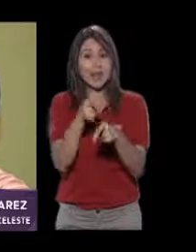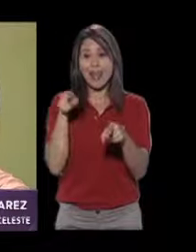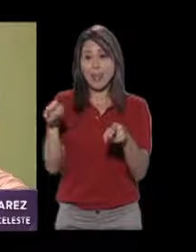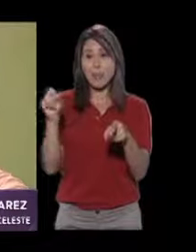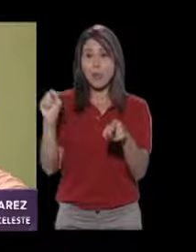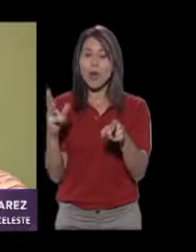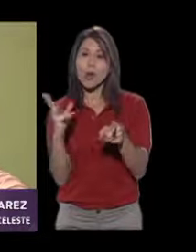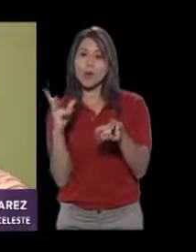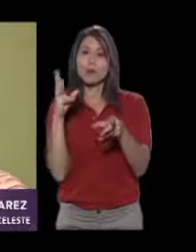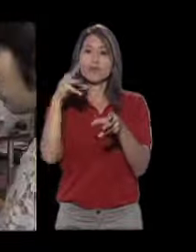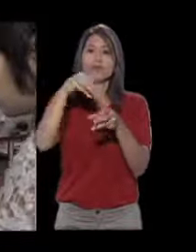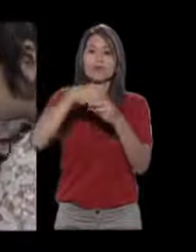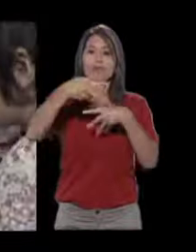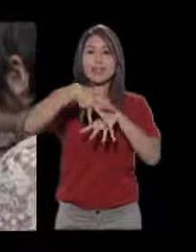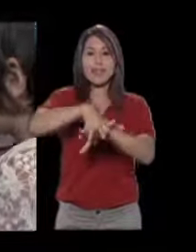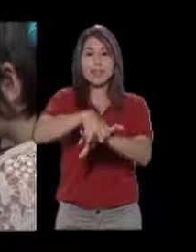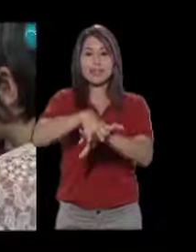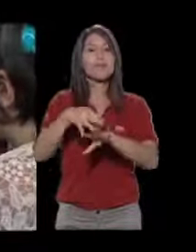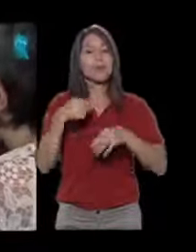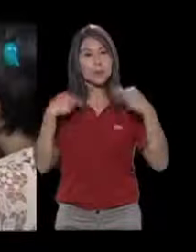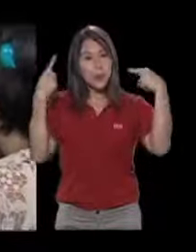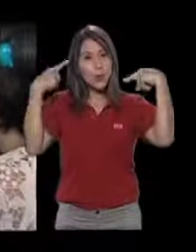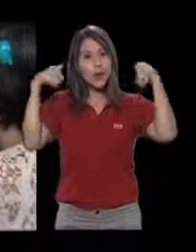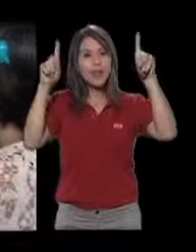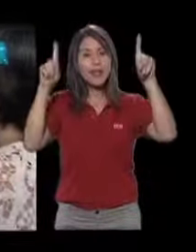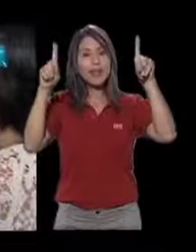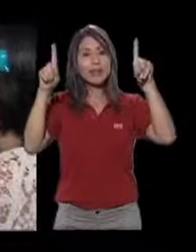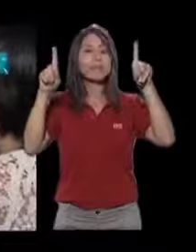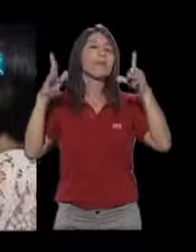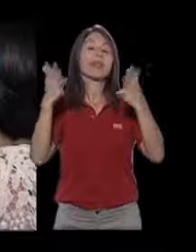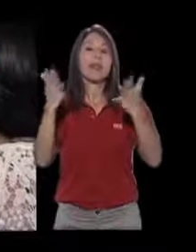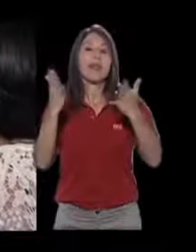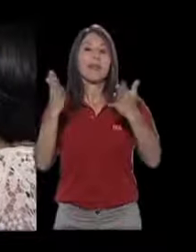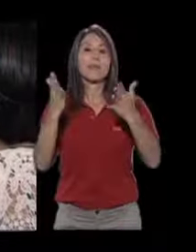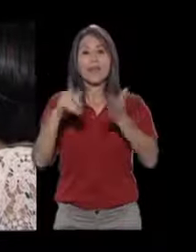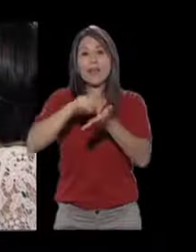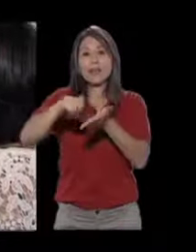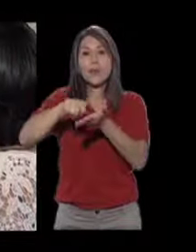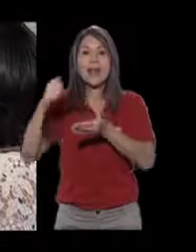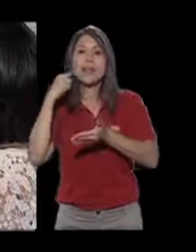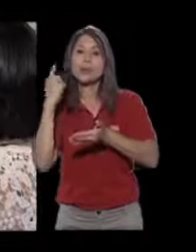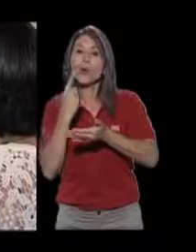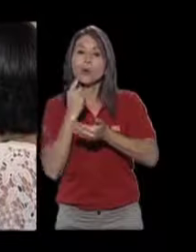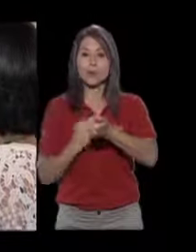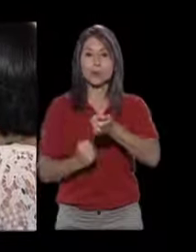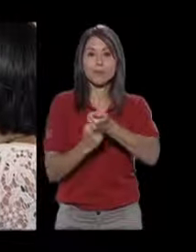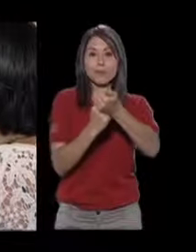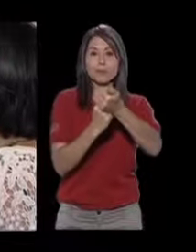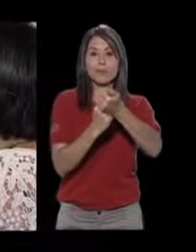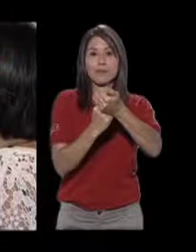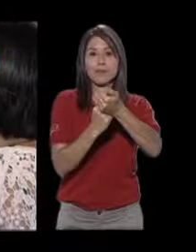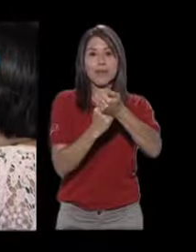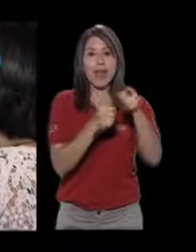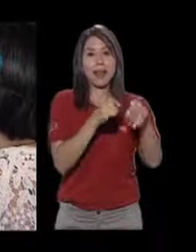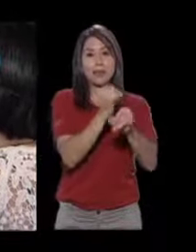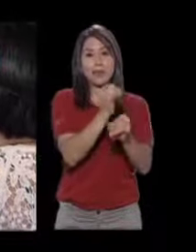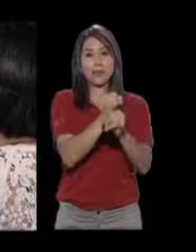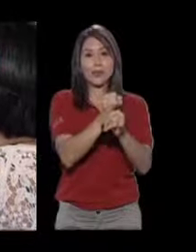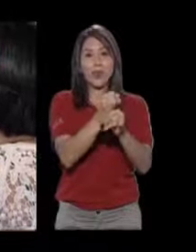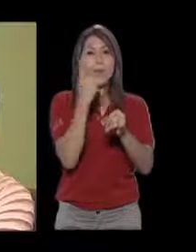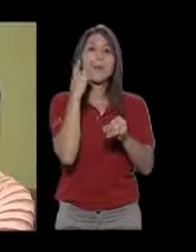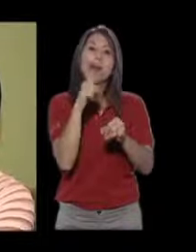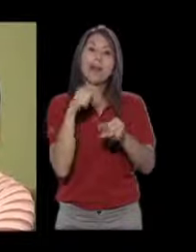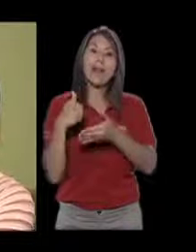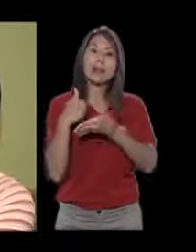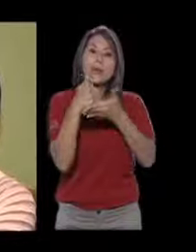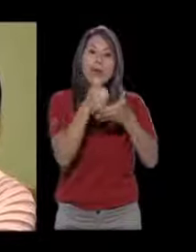Y lo que sí logré fue el apoyo de la escuela de sordos a la institución, para que ayudara a